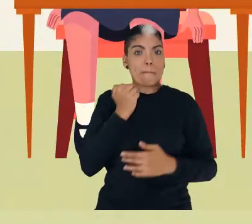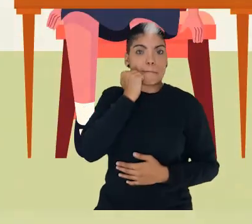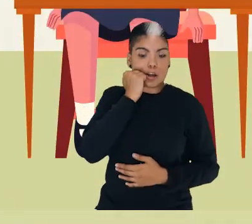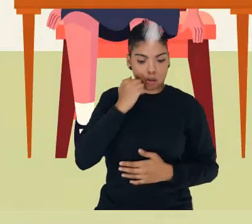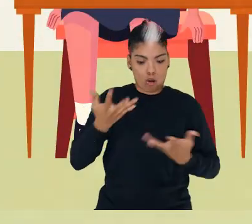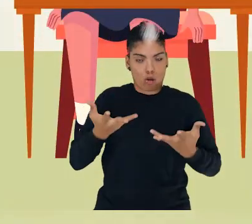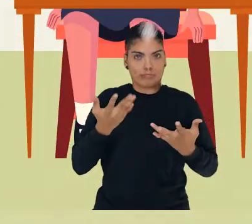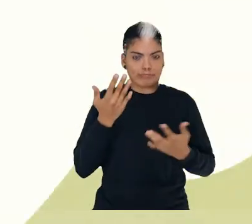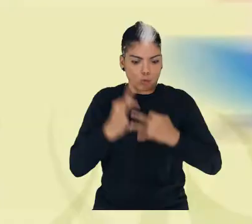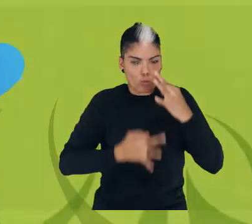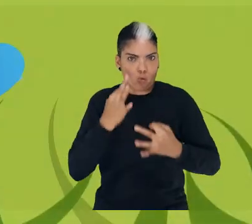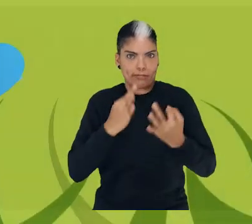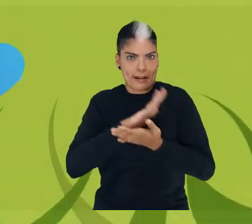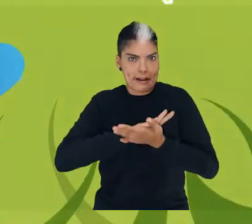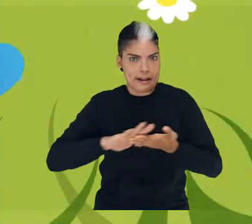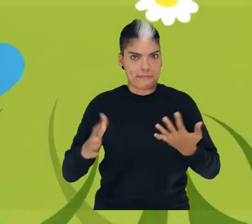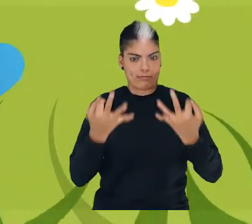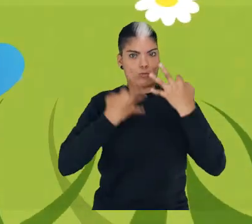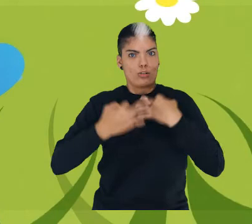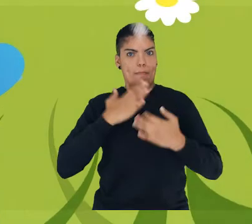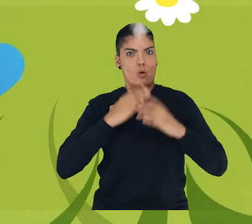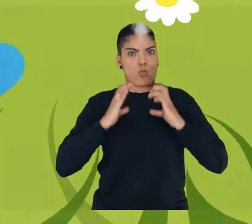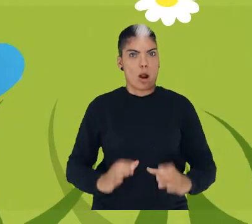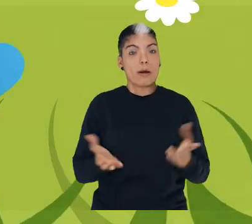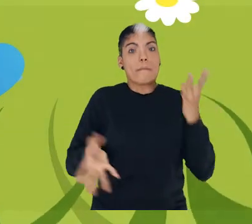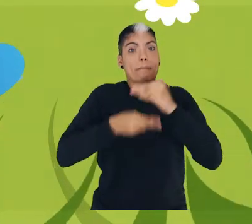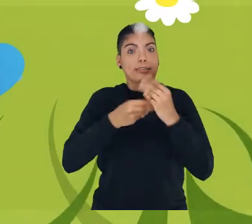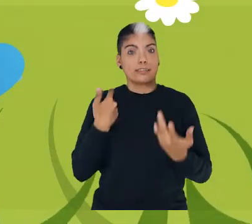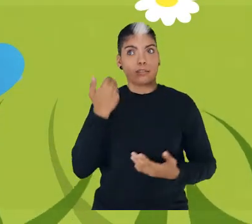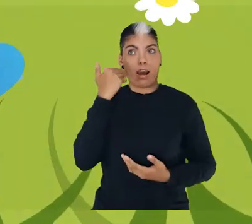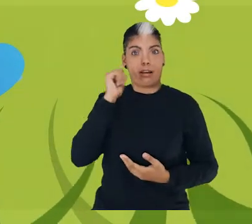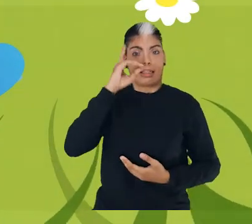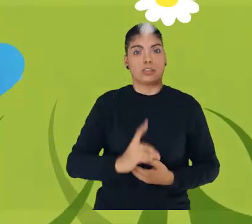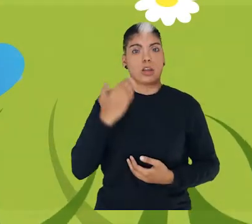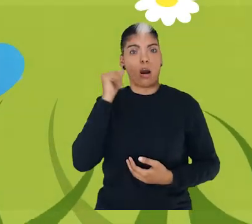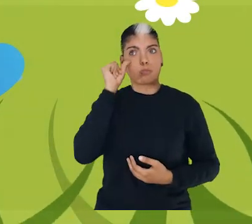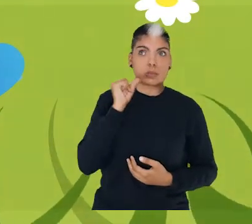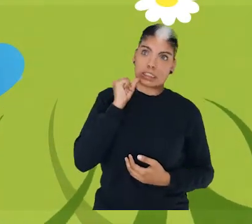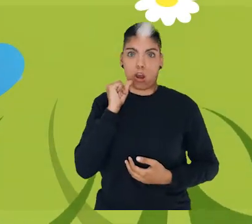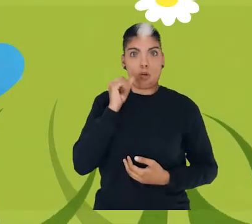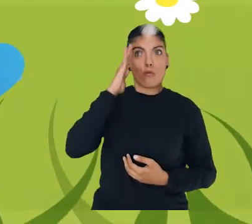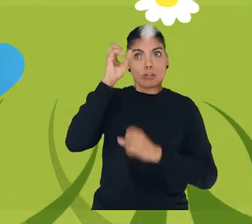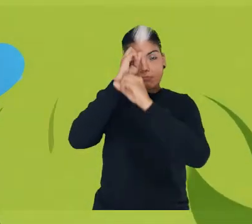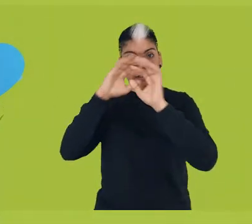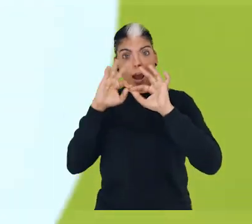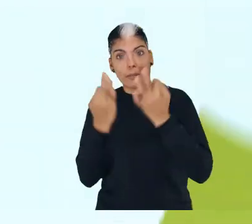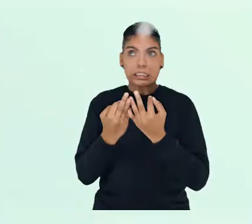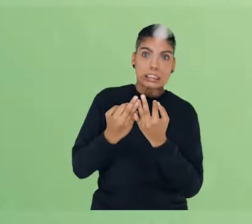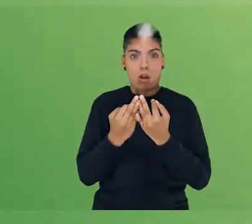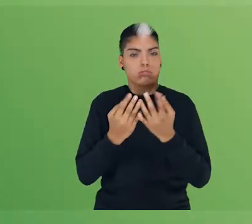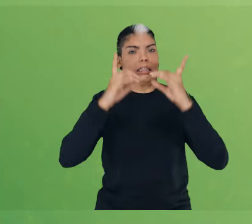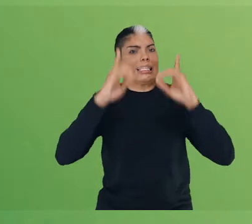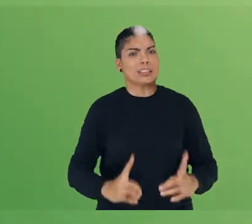alternativas para ello, a elegir libremente pareja y decidir si desea o no ser madre o conformar una familia, a